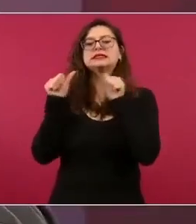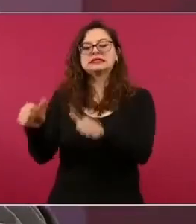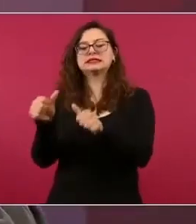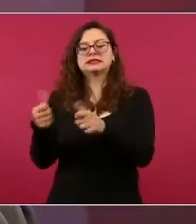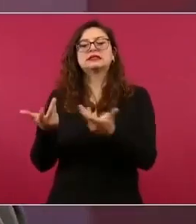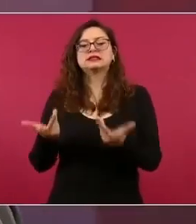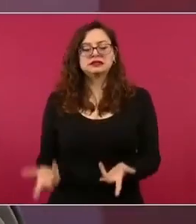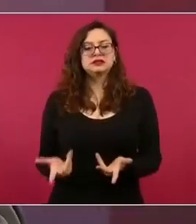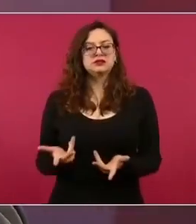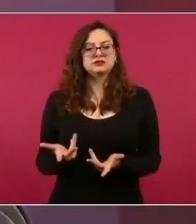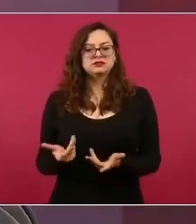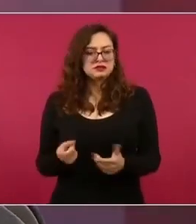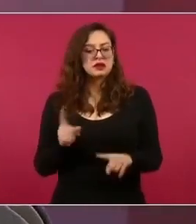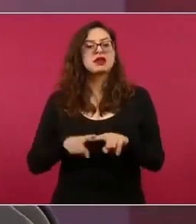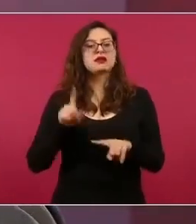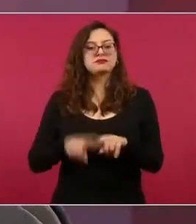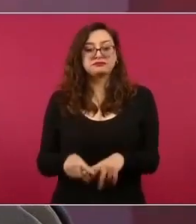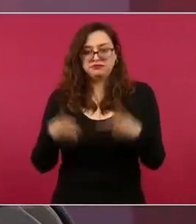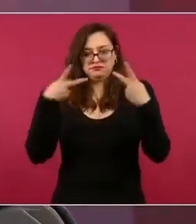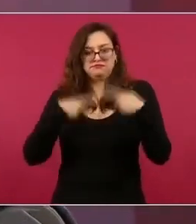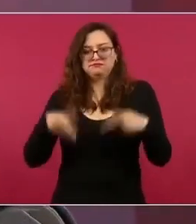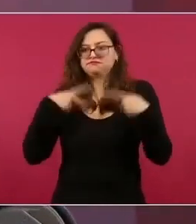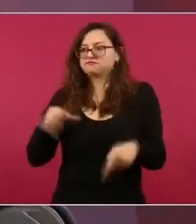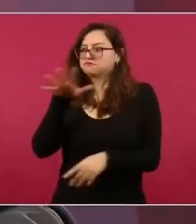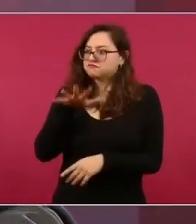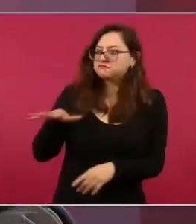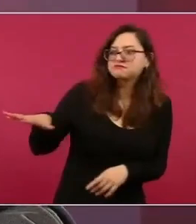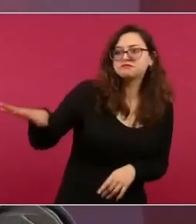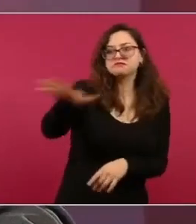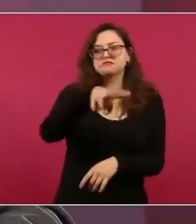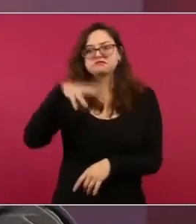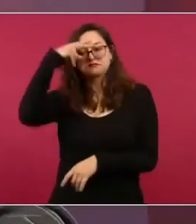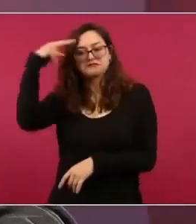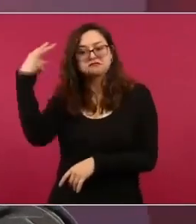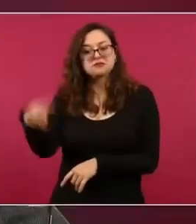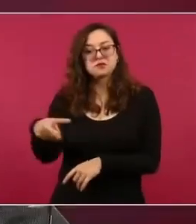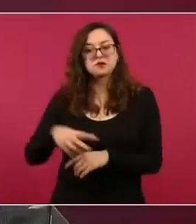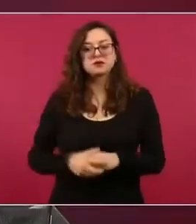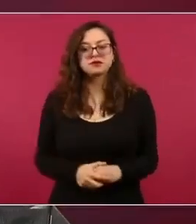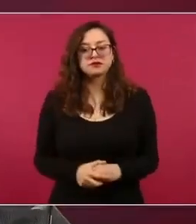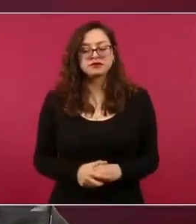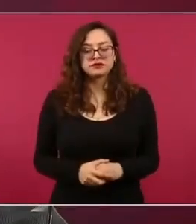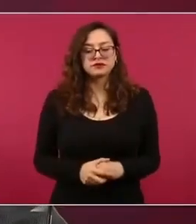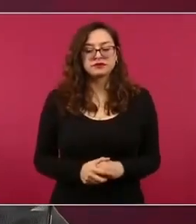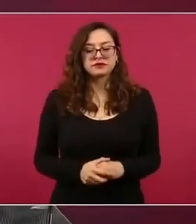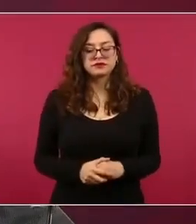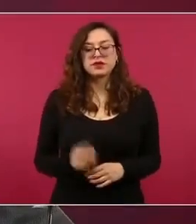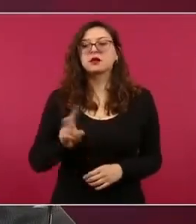de nuestro tiempo sea el pueblo de México, que haya una auténtica